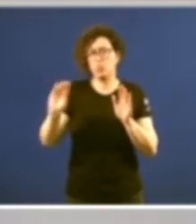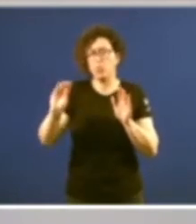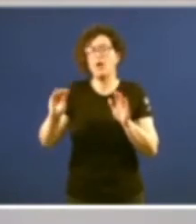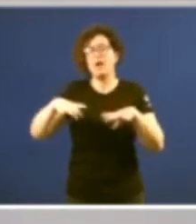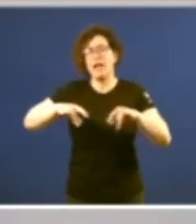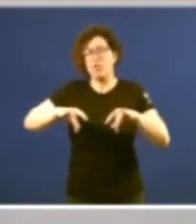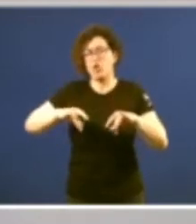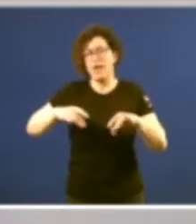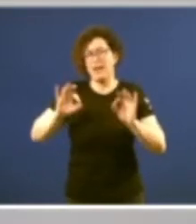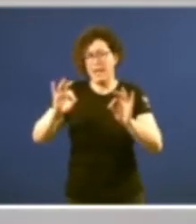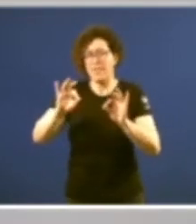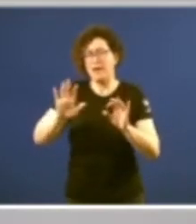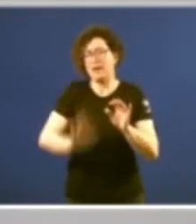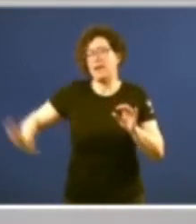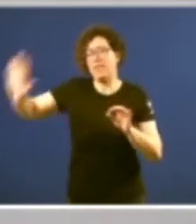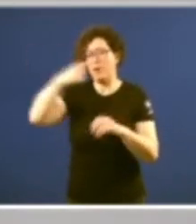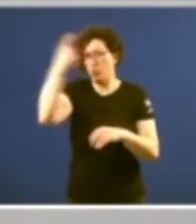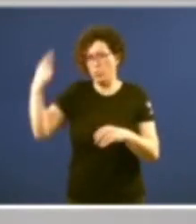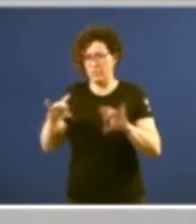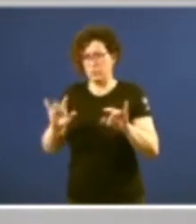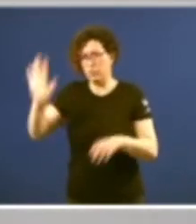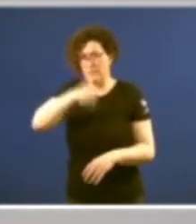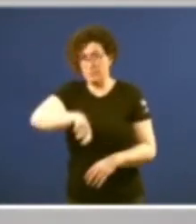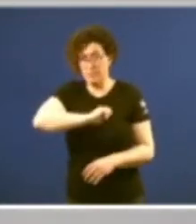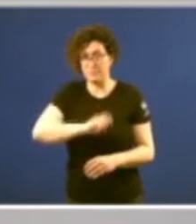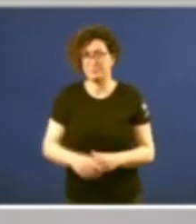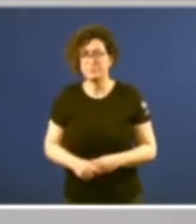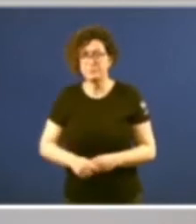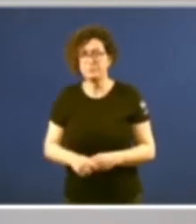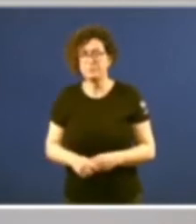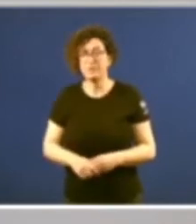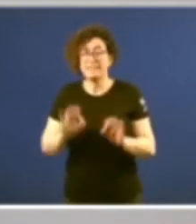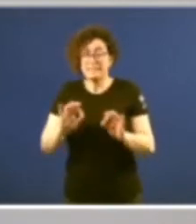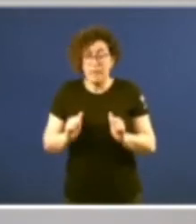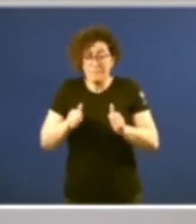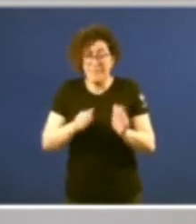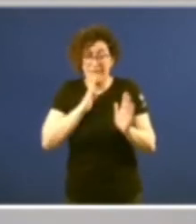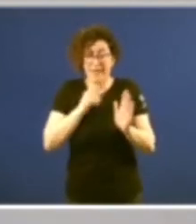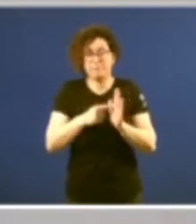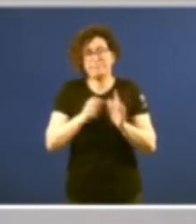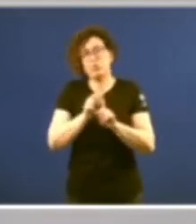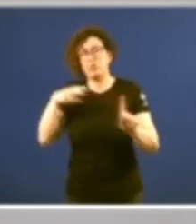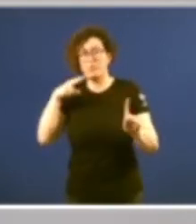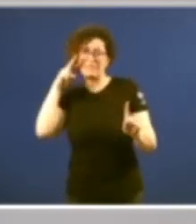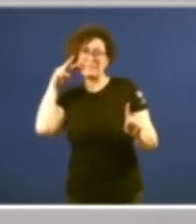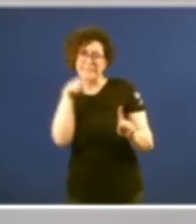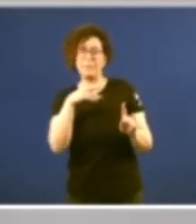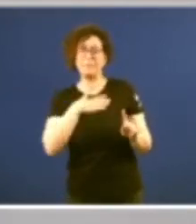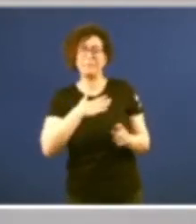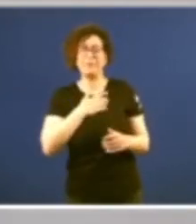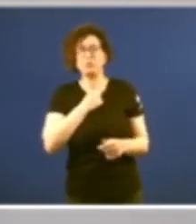regiones en cada territorio do Estado. E, desde este punto de vista, me gustaría